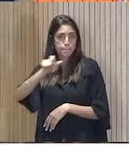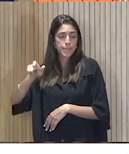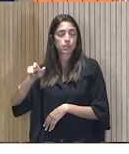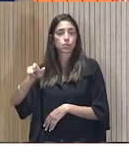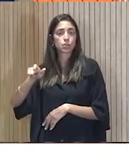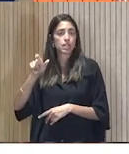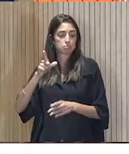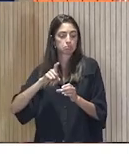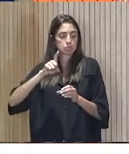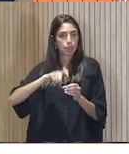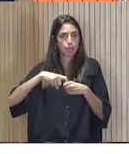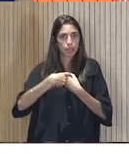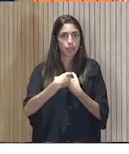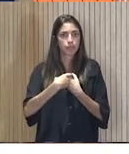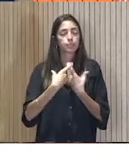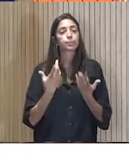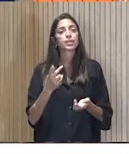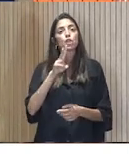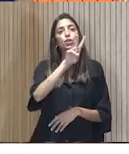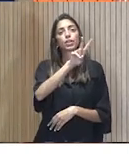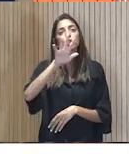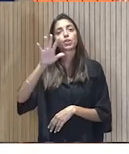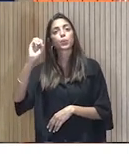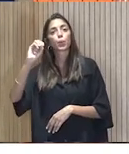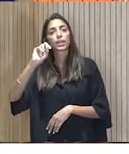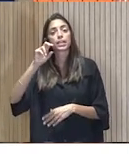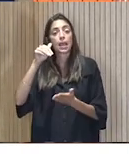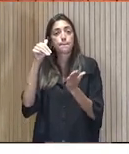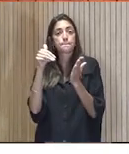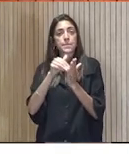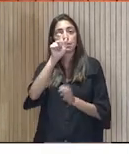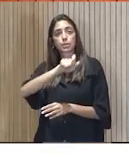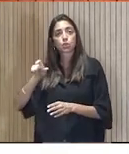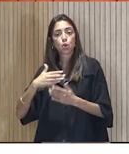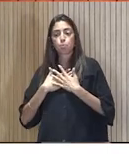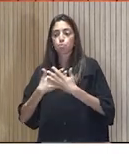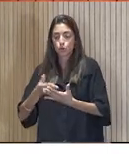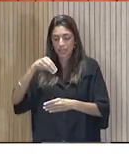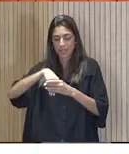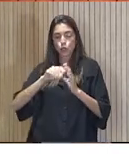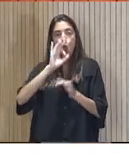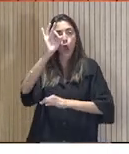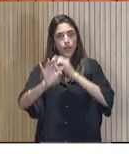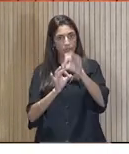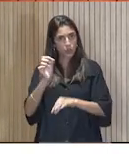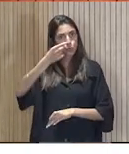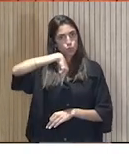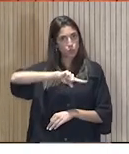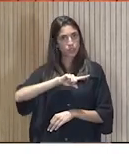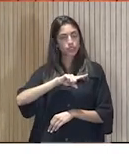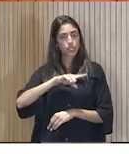sí. Con 250.000 personas que son voluntarias de nuestra organización. Estamos hablando que